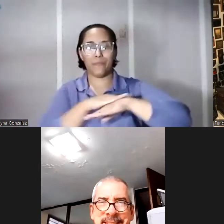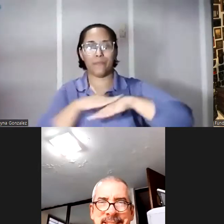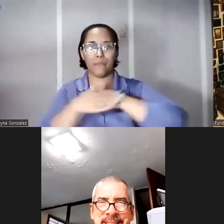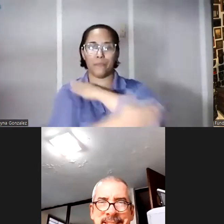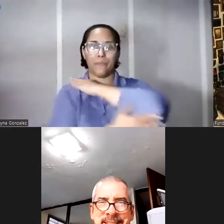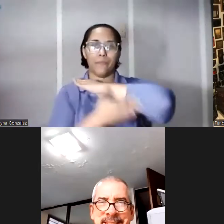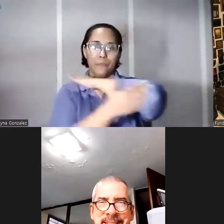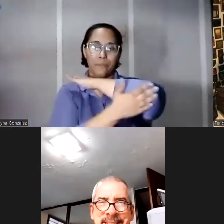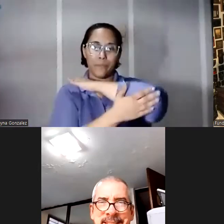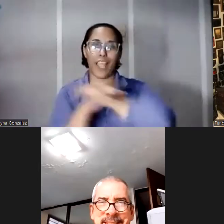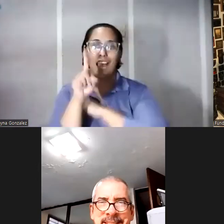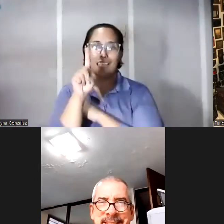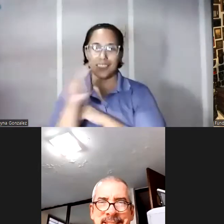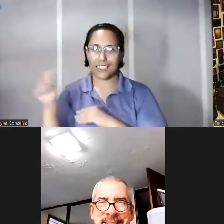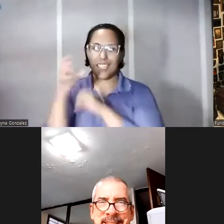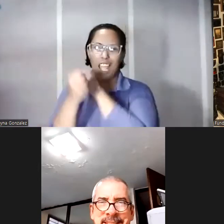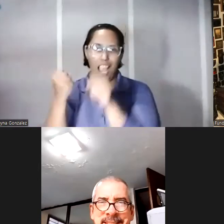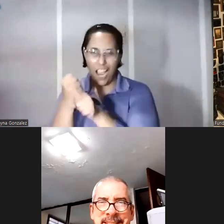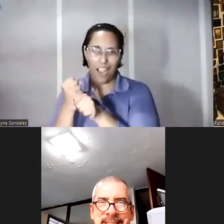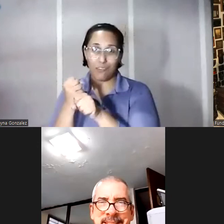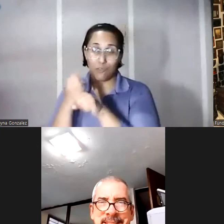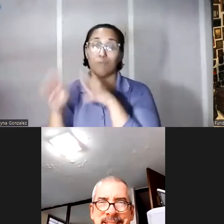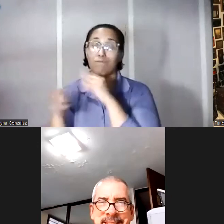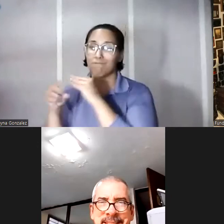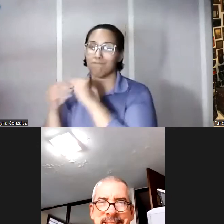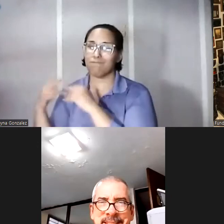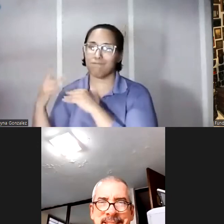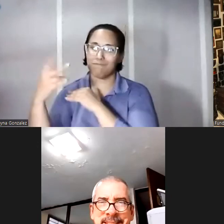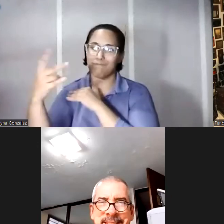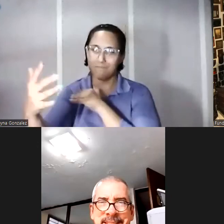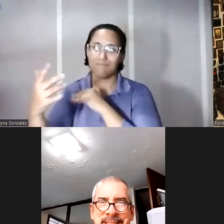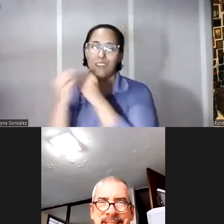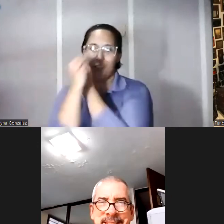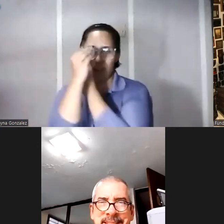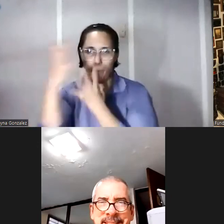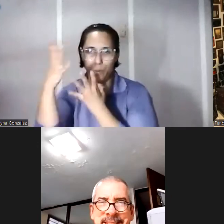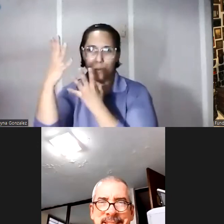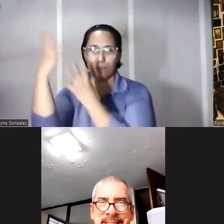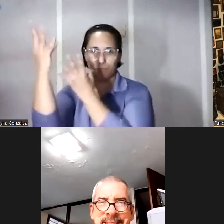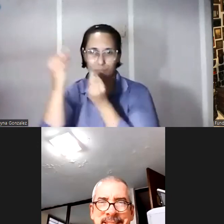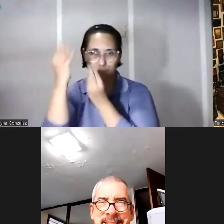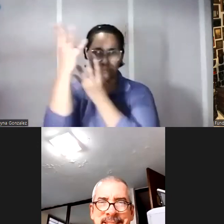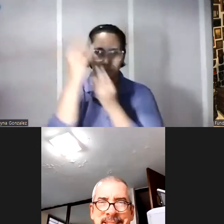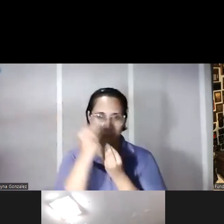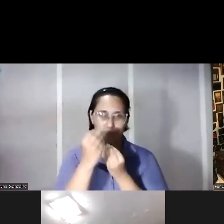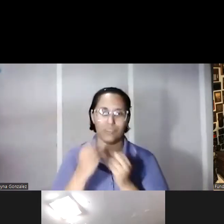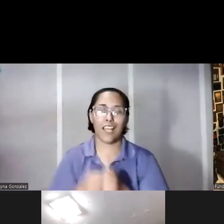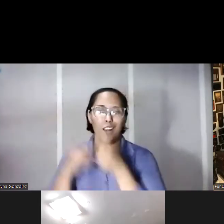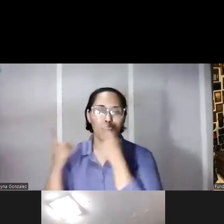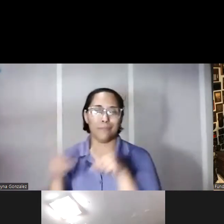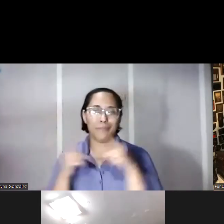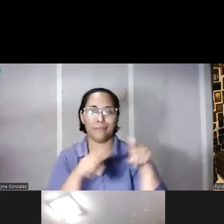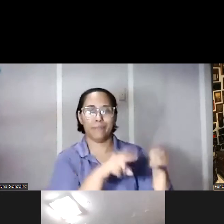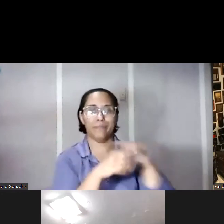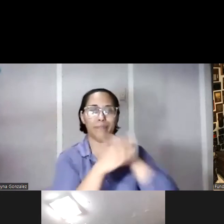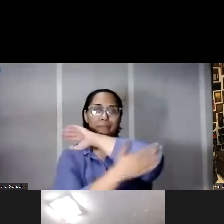años más de acompañarnos y estando brindándonos información siempre y manteniéndonos al tanto de lo que ocurre en el país así